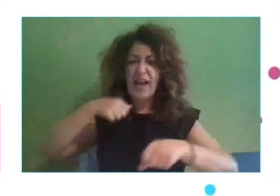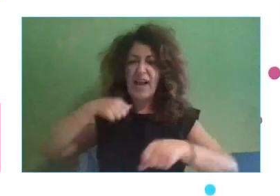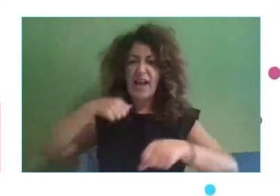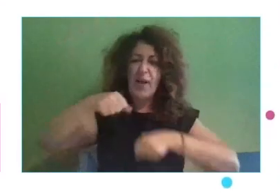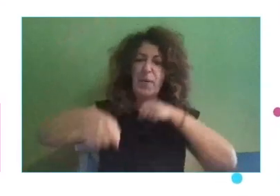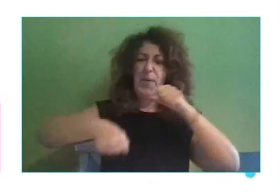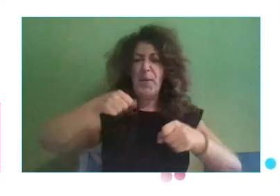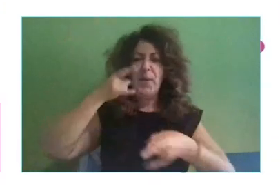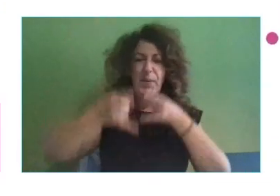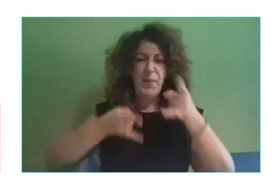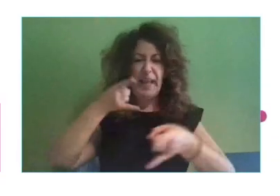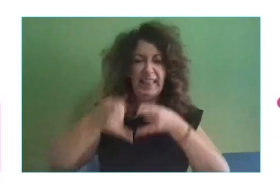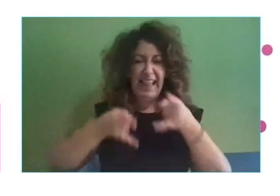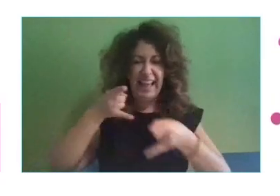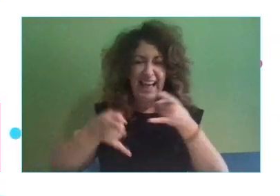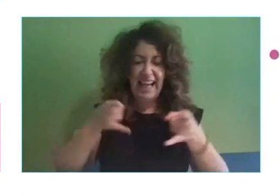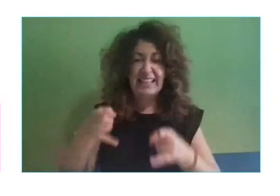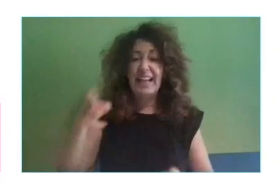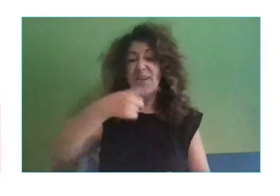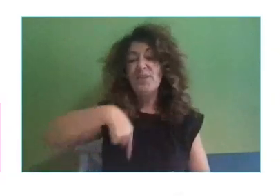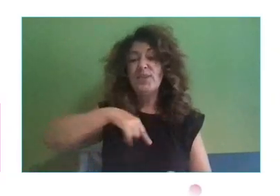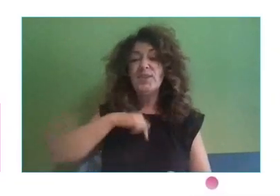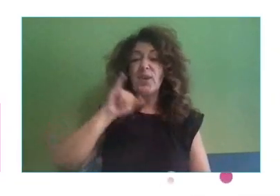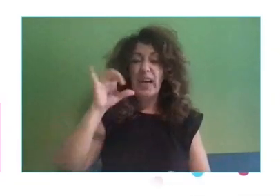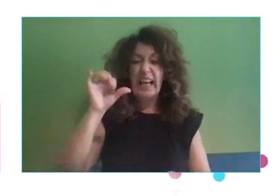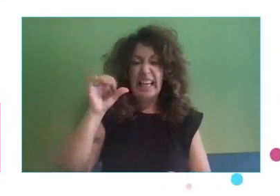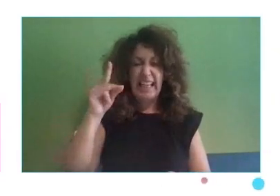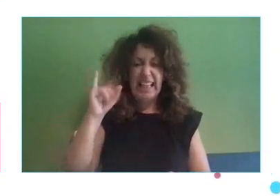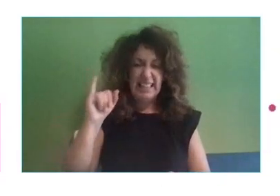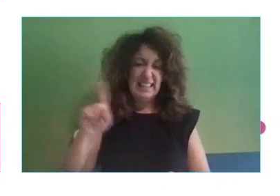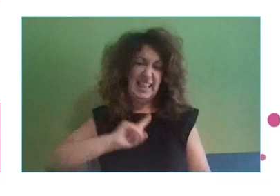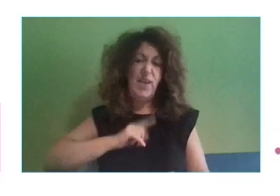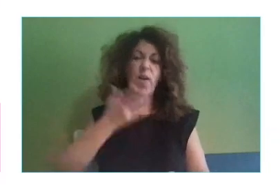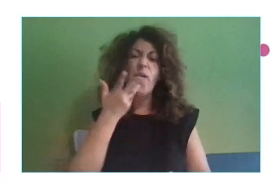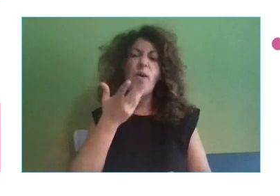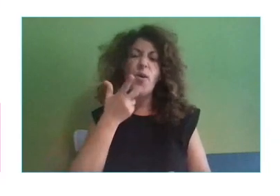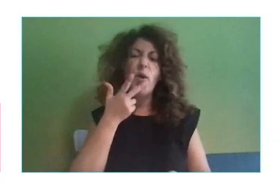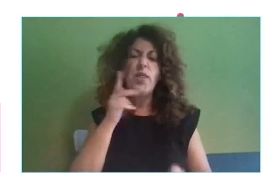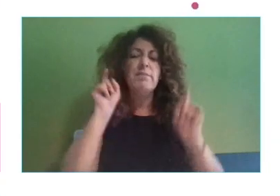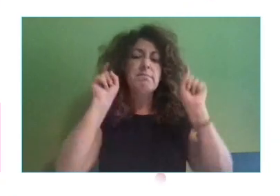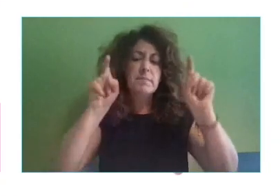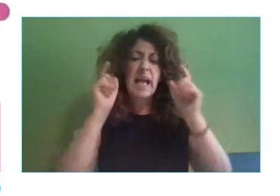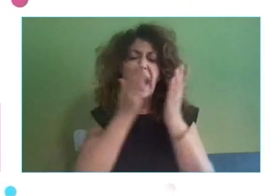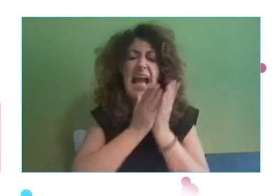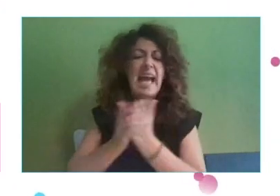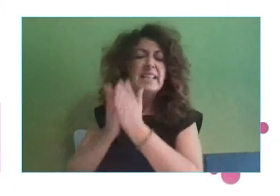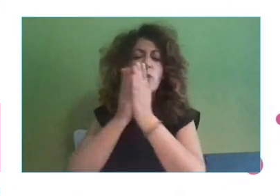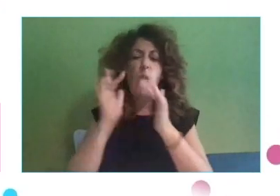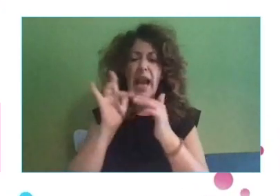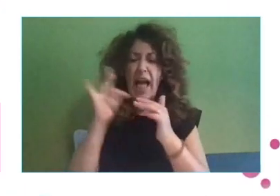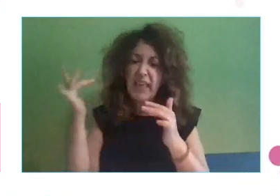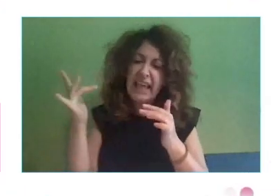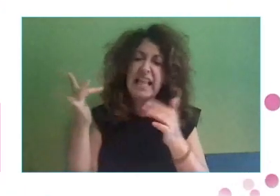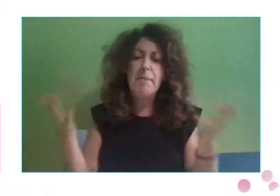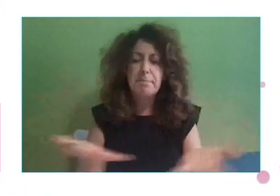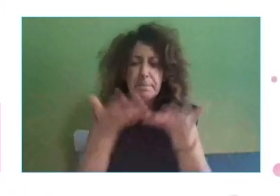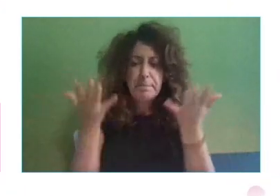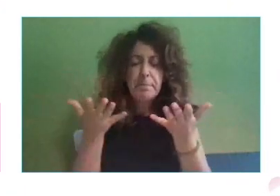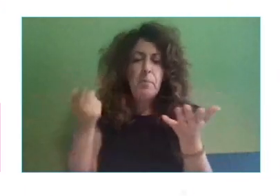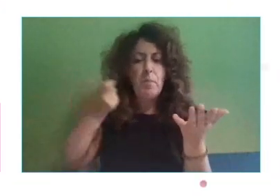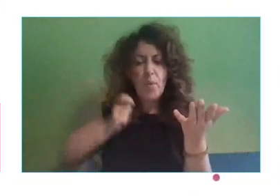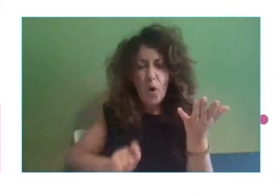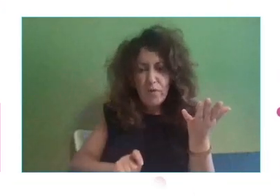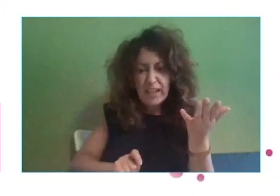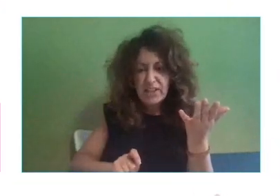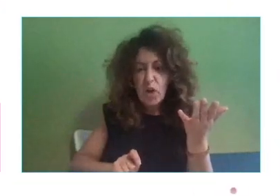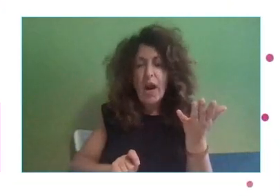todo lo que hacemos para intentar también dinamizar y formar a los profesionales y compañías. Pero, sobre todo, la situación actual cuál